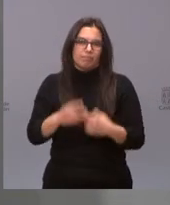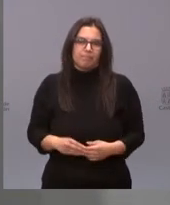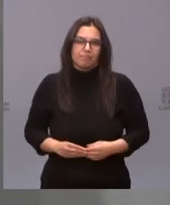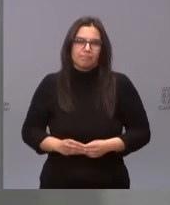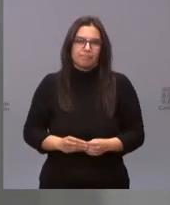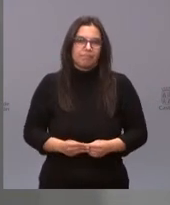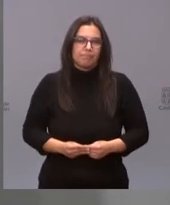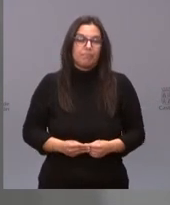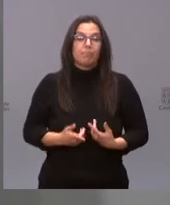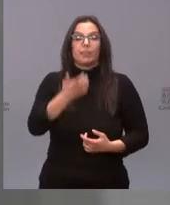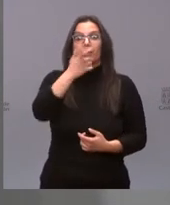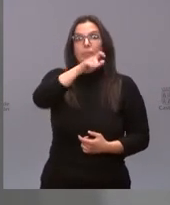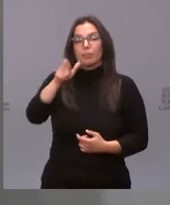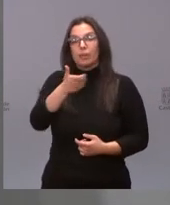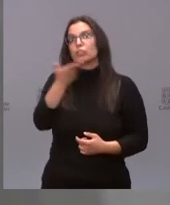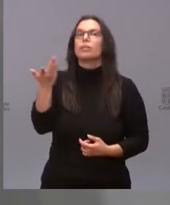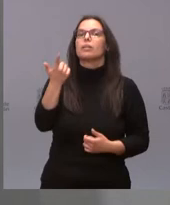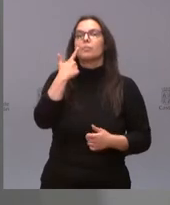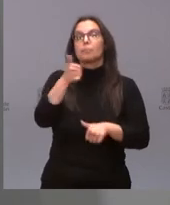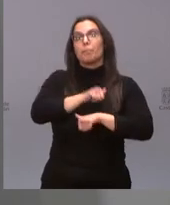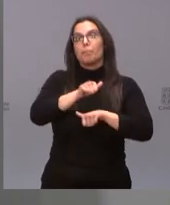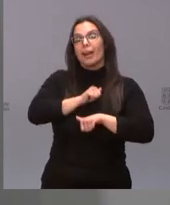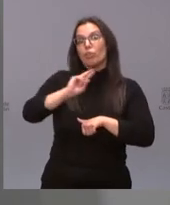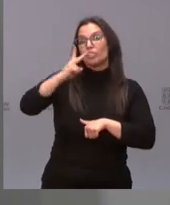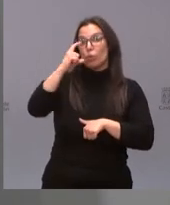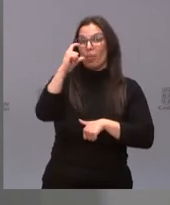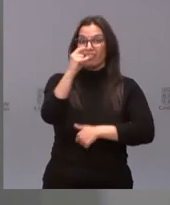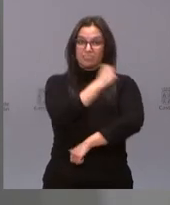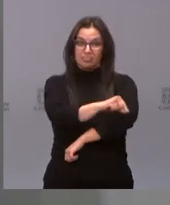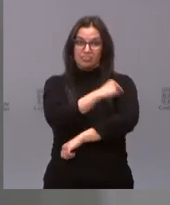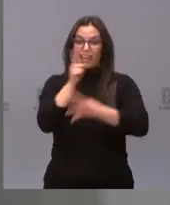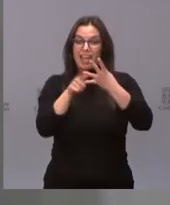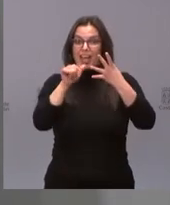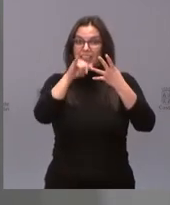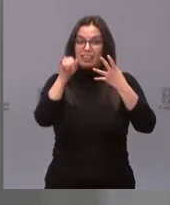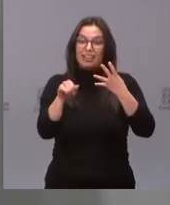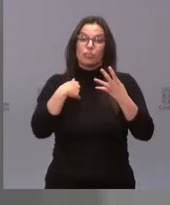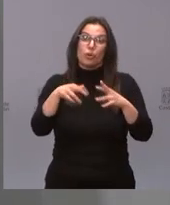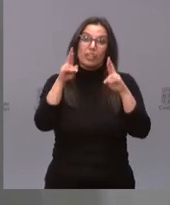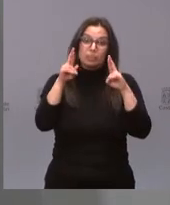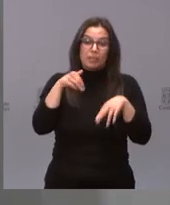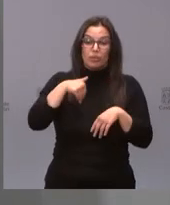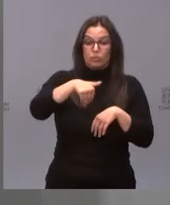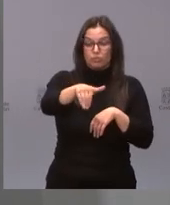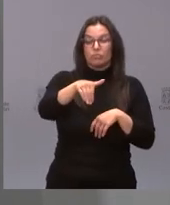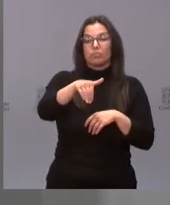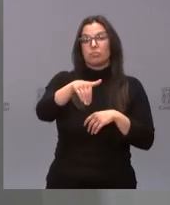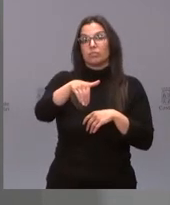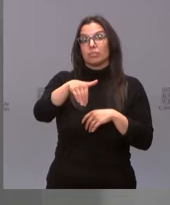Aquellas personas que están pendientes de la segunda dosis de AstraZeneca, decirles que espero que en el Consejo Interterritorial,